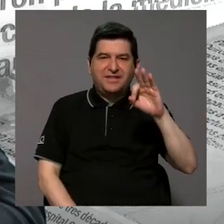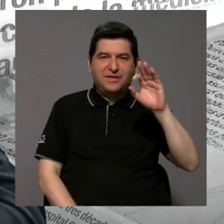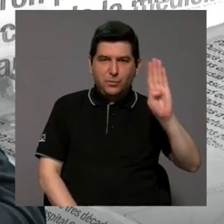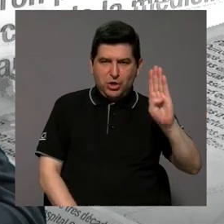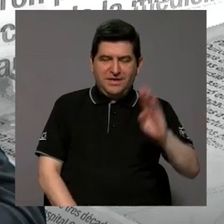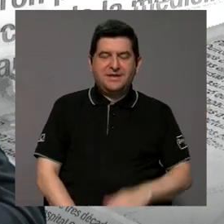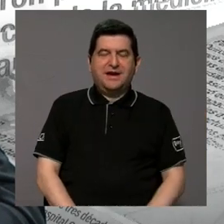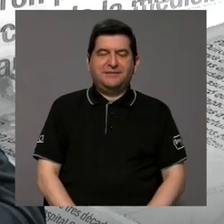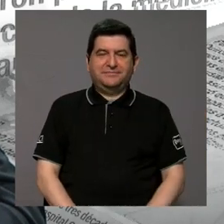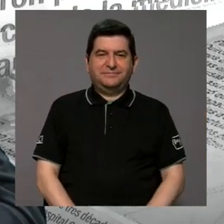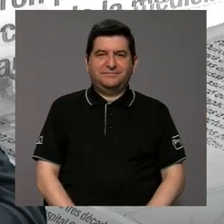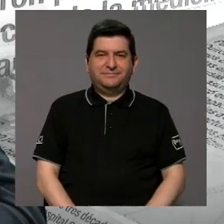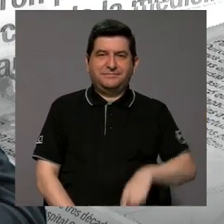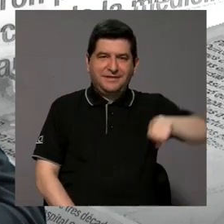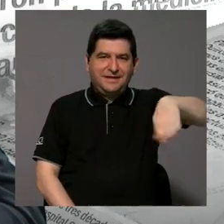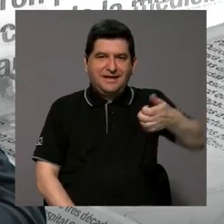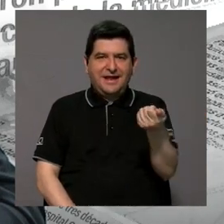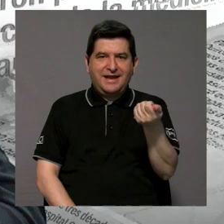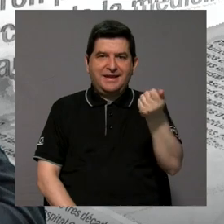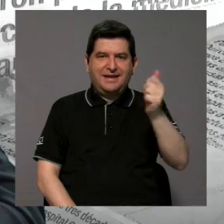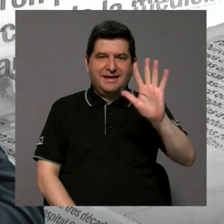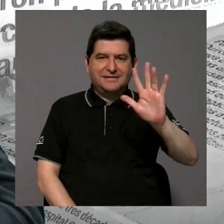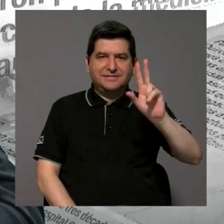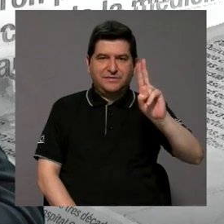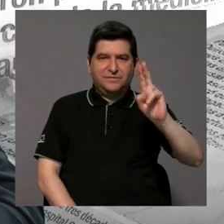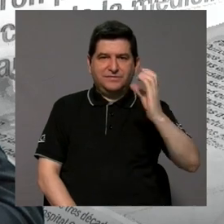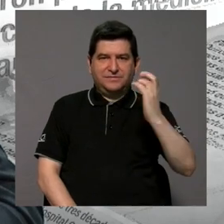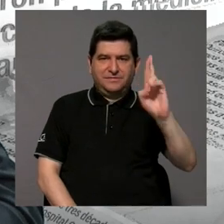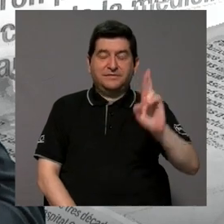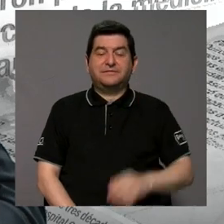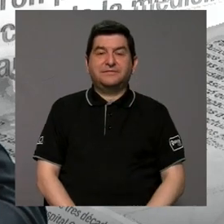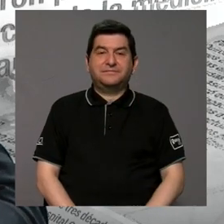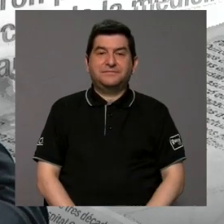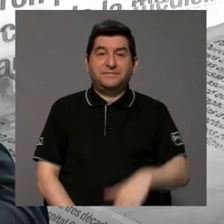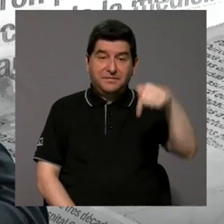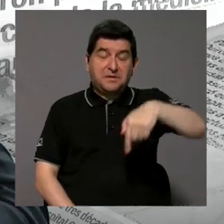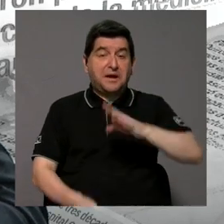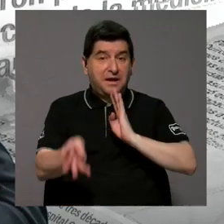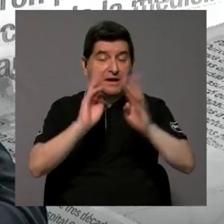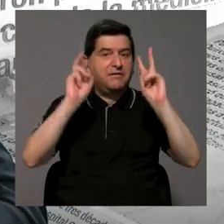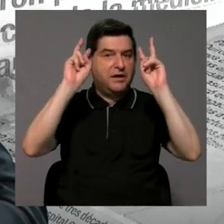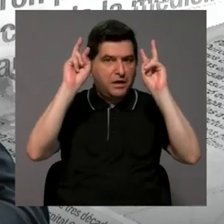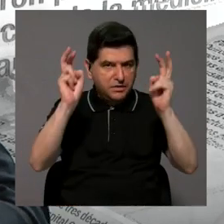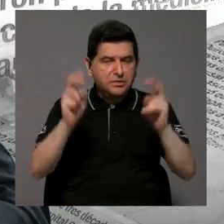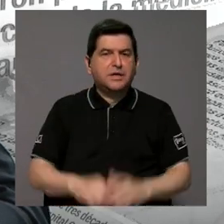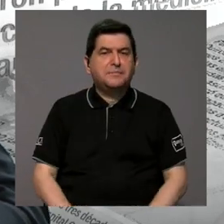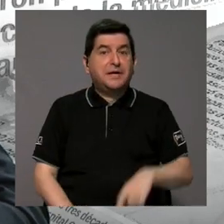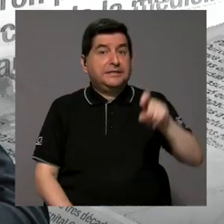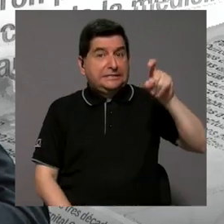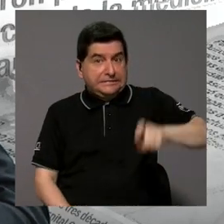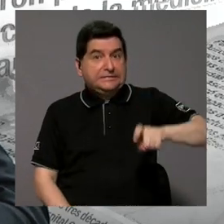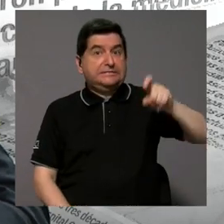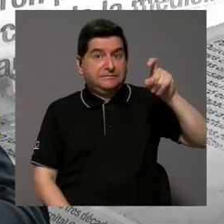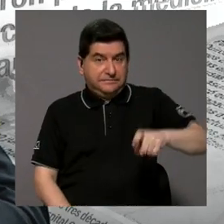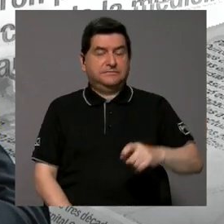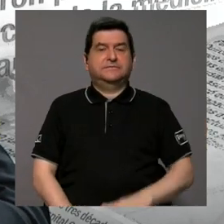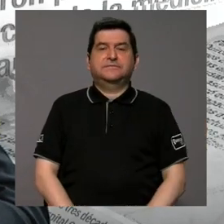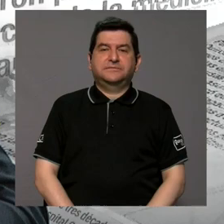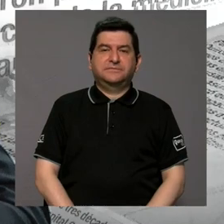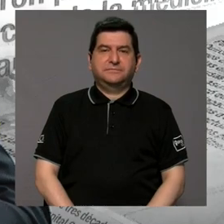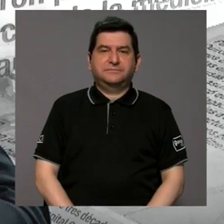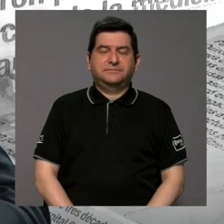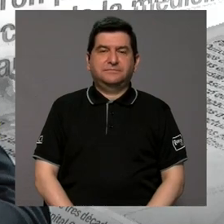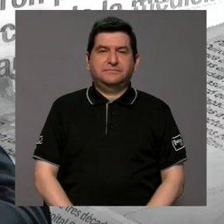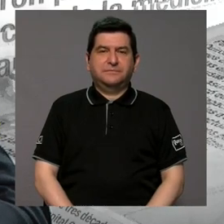Fernández de El 15 UCR. Y aquí vamos a hablar de un tema esencial que